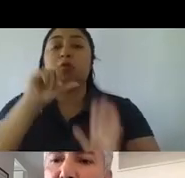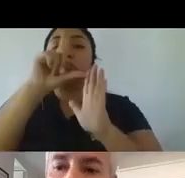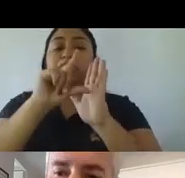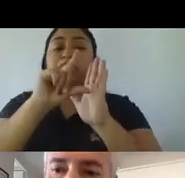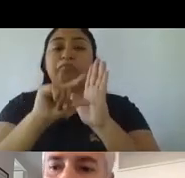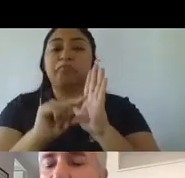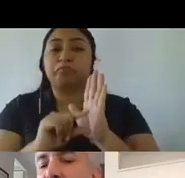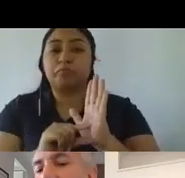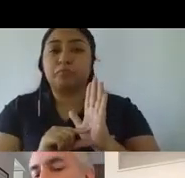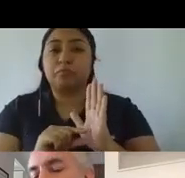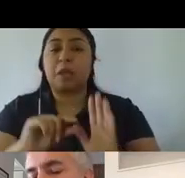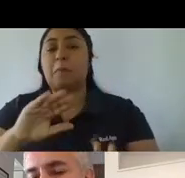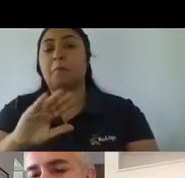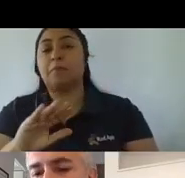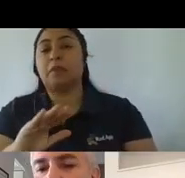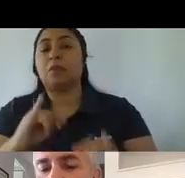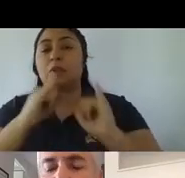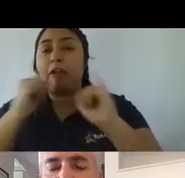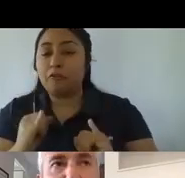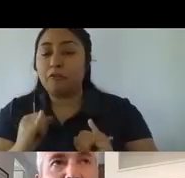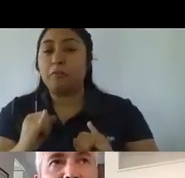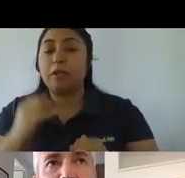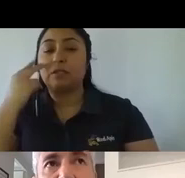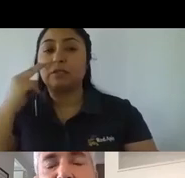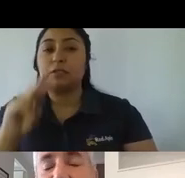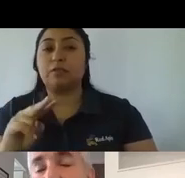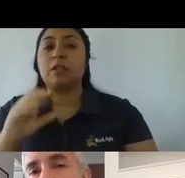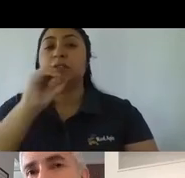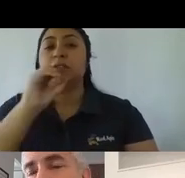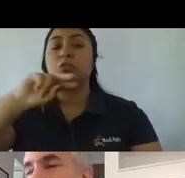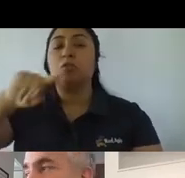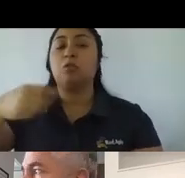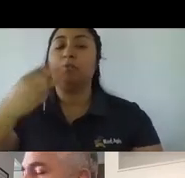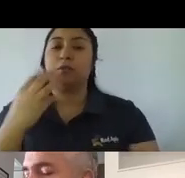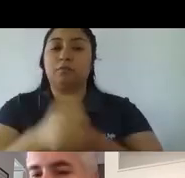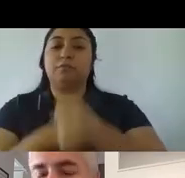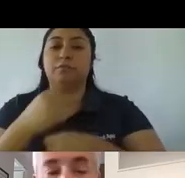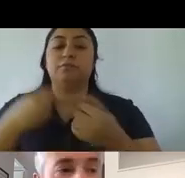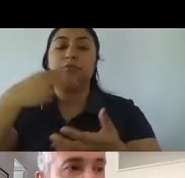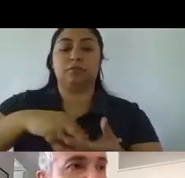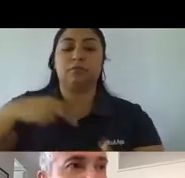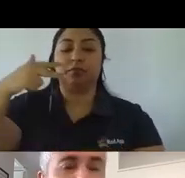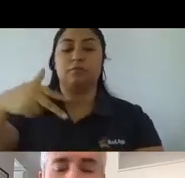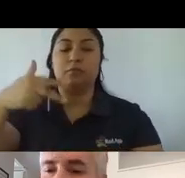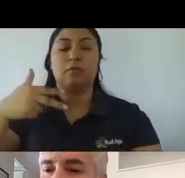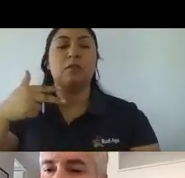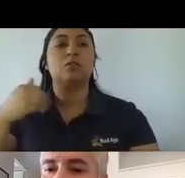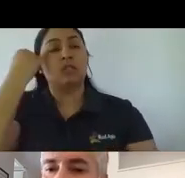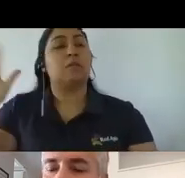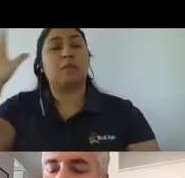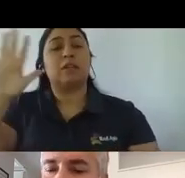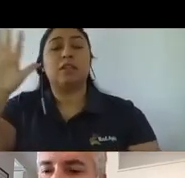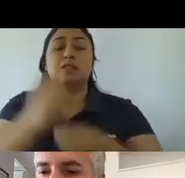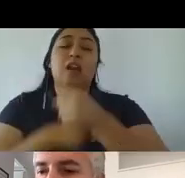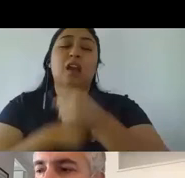de manera muy marcada hasta mostrar un 0,3 en el año 2018. Imagínense el año 2019 y ni siquiera quiero pensar cuál va a ser la cifra del